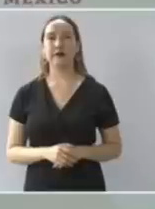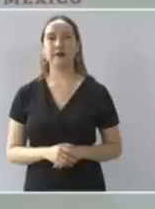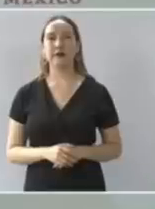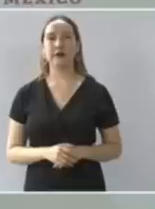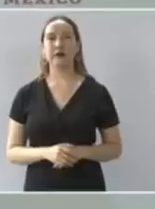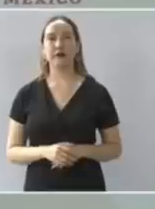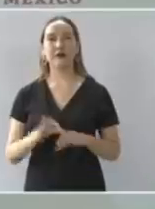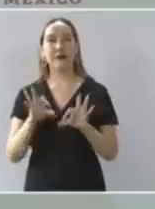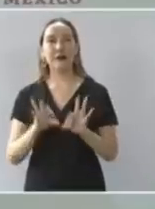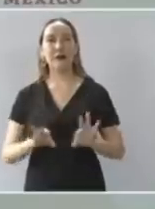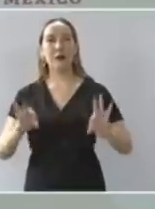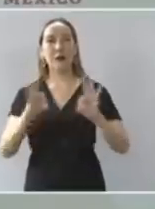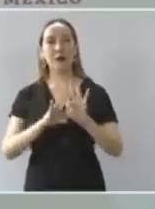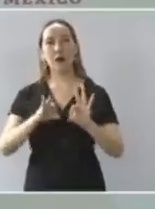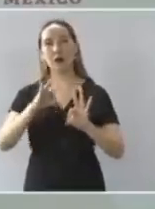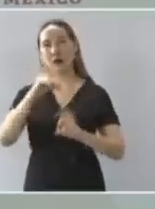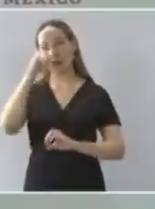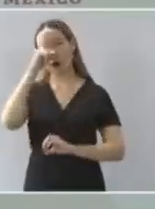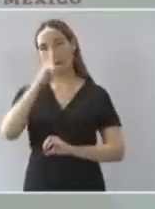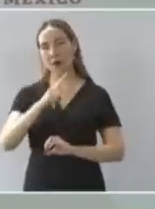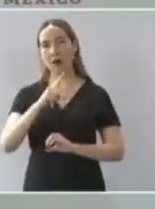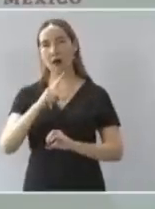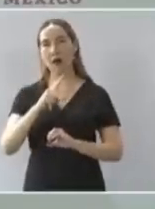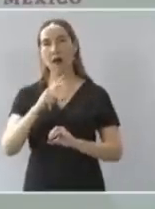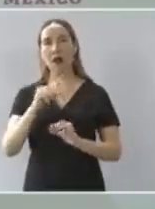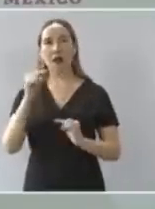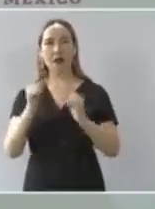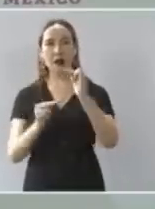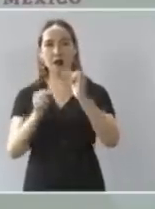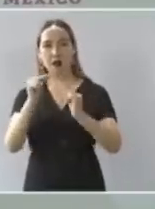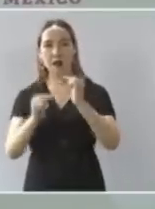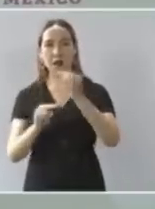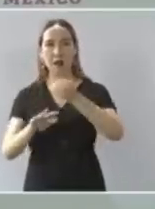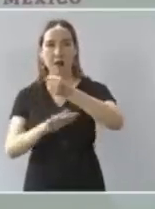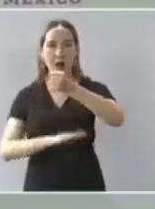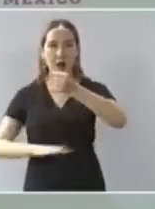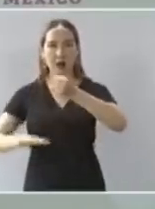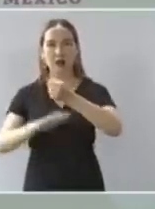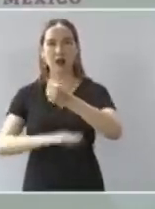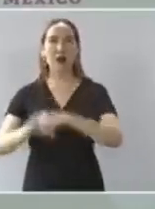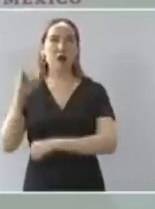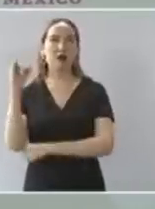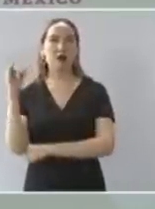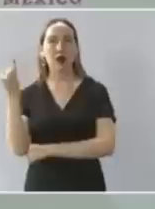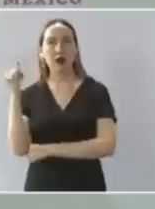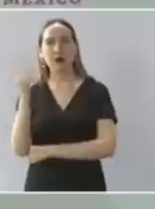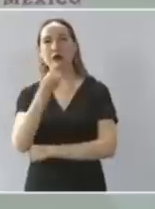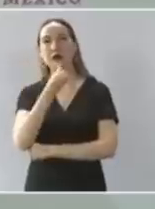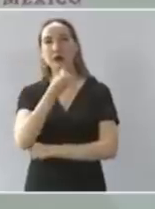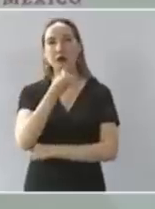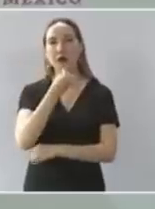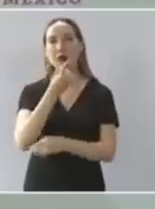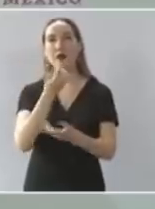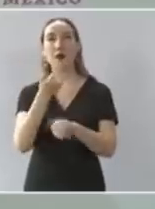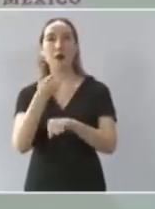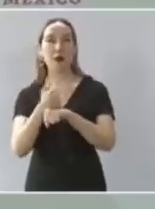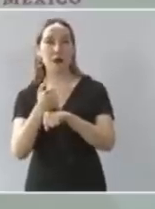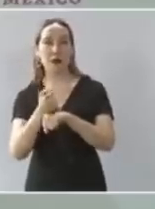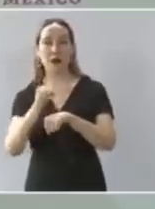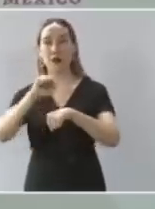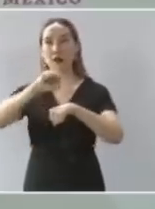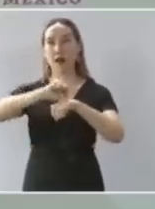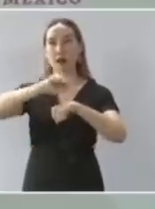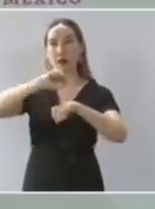básico lo que es preescolar primaria y secundaria porque ya